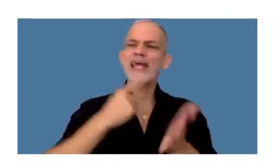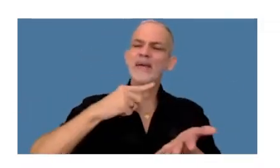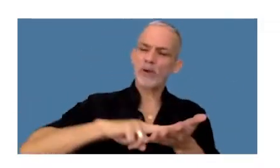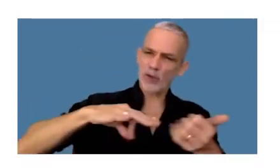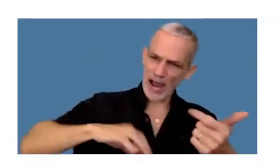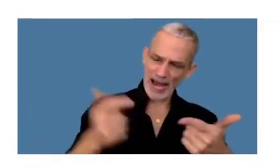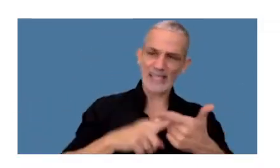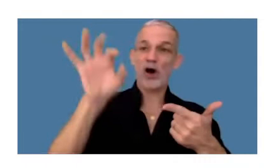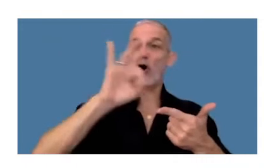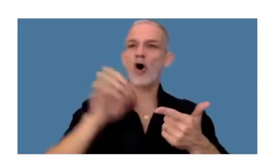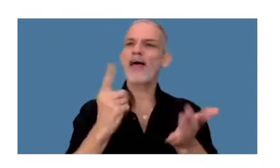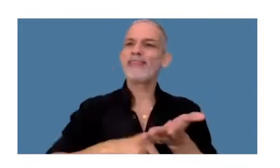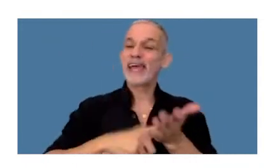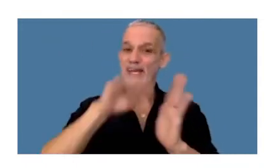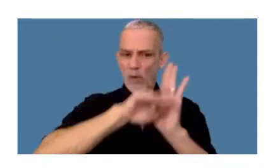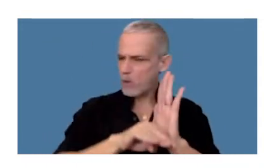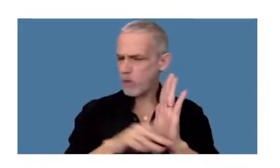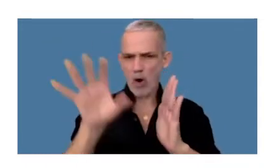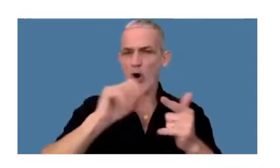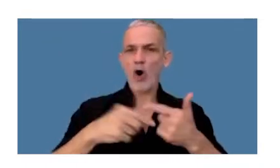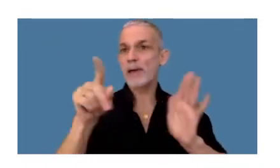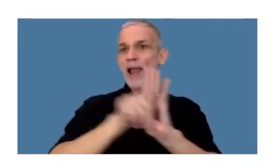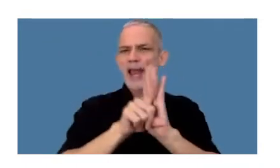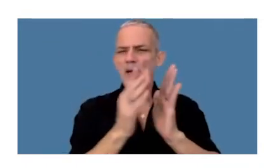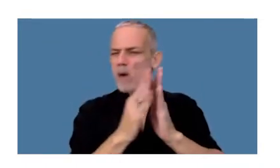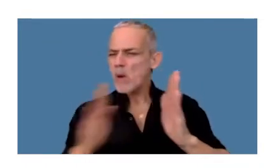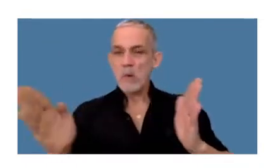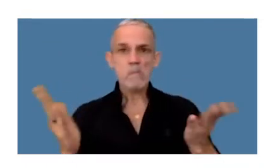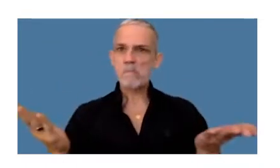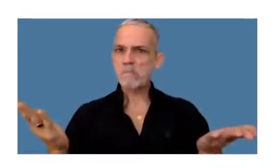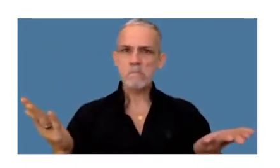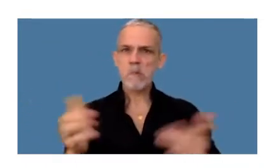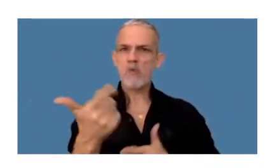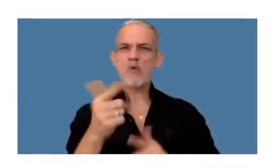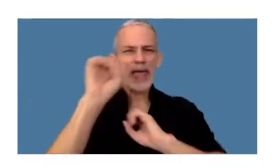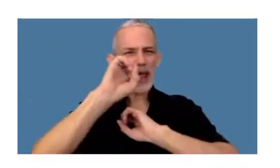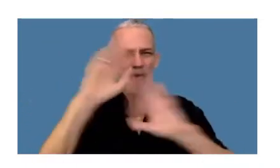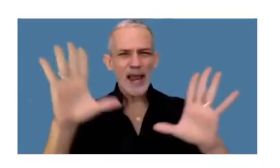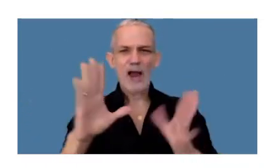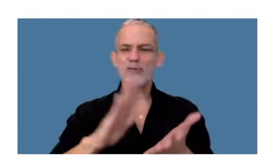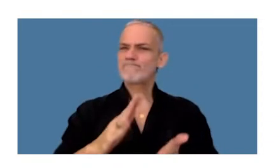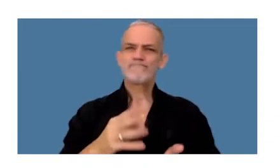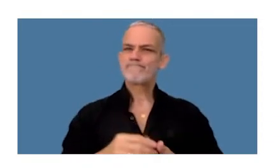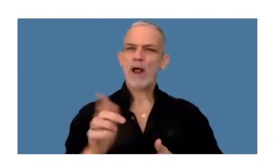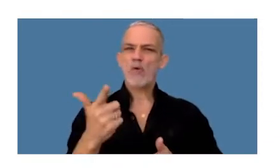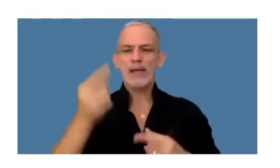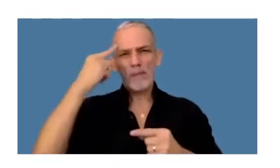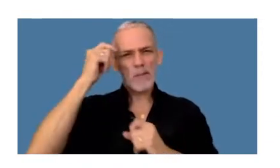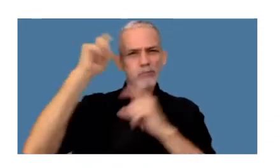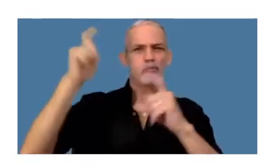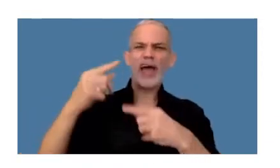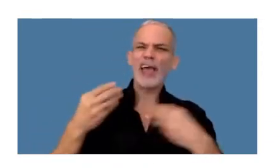a las ganancias ni su decreto reglamentario ni ninguna norma posterior arrojó claridad conceptual